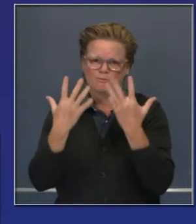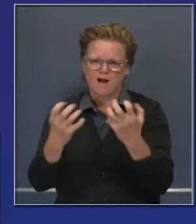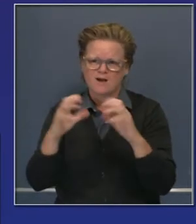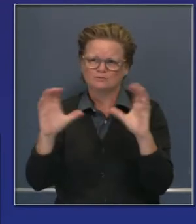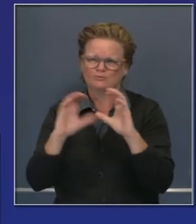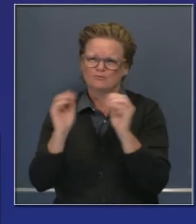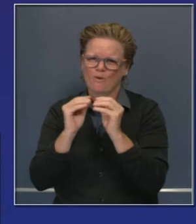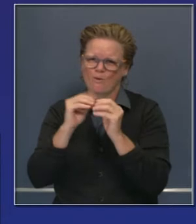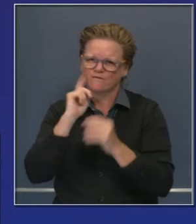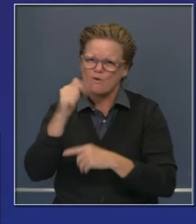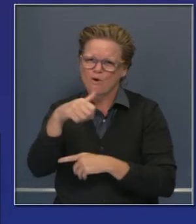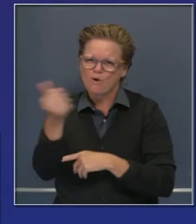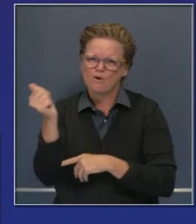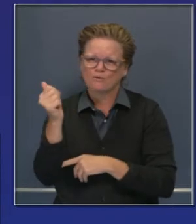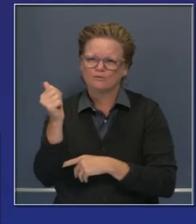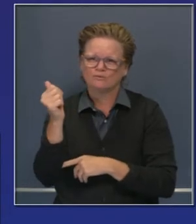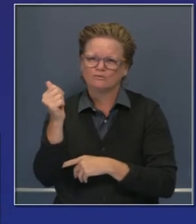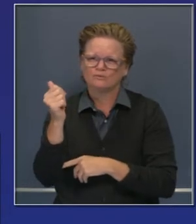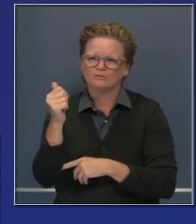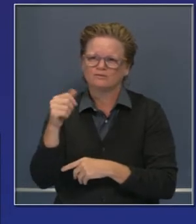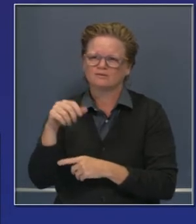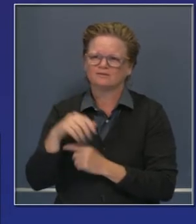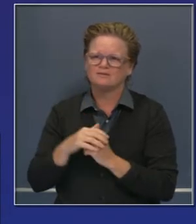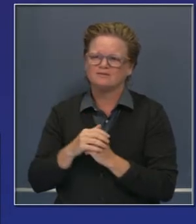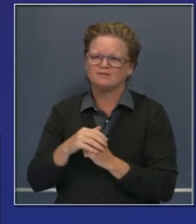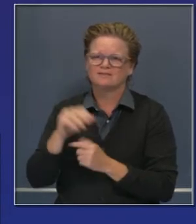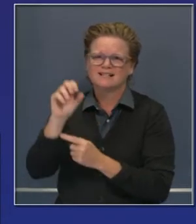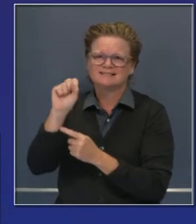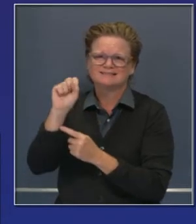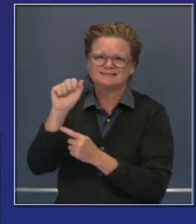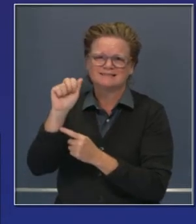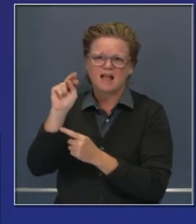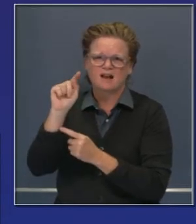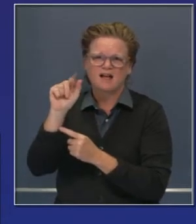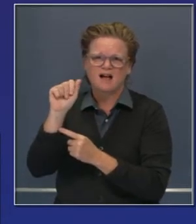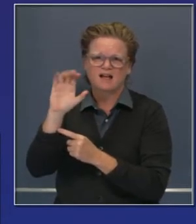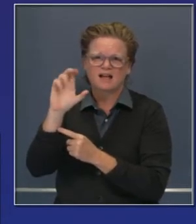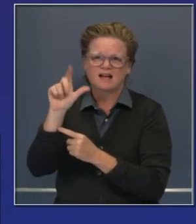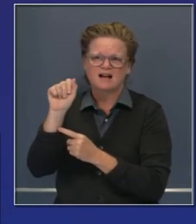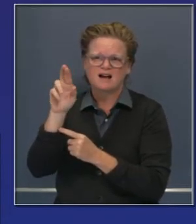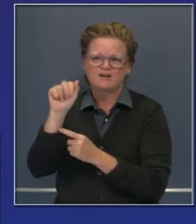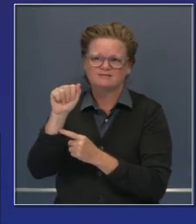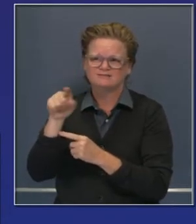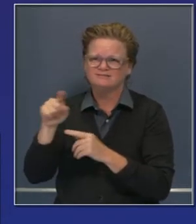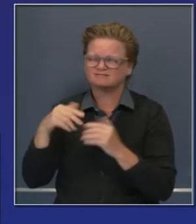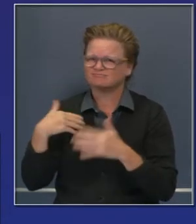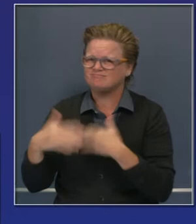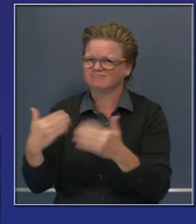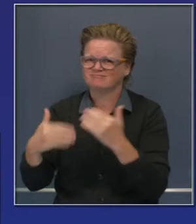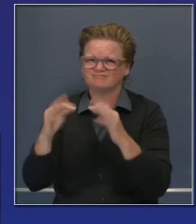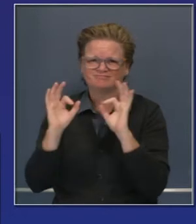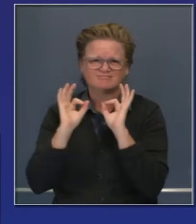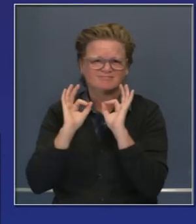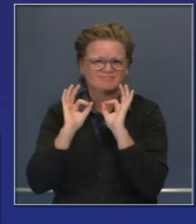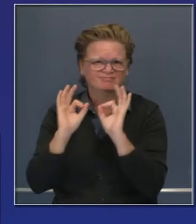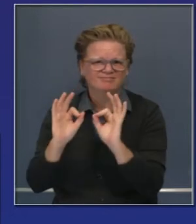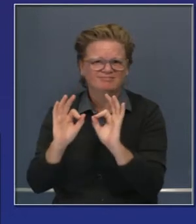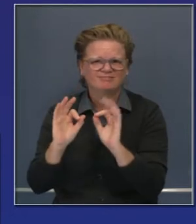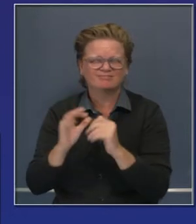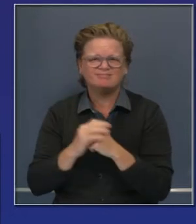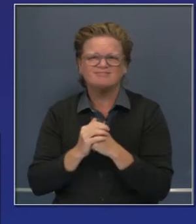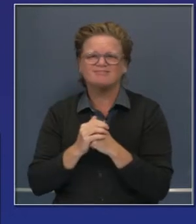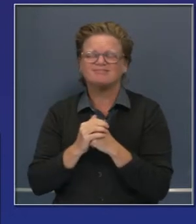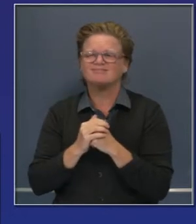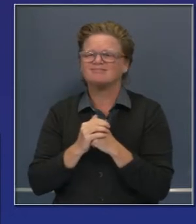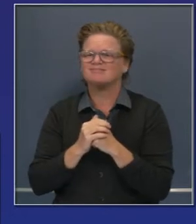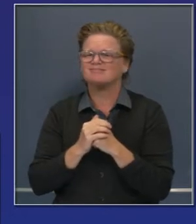habíamos puesto. También en Santa Clara y en Sacramento, Daryl Steinberg, muchísimas gracias por uno de los proyectos